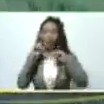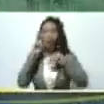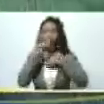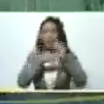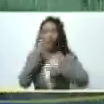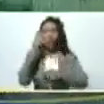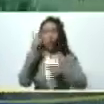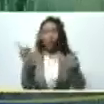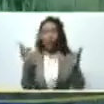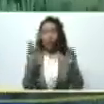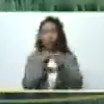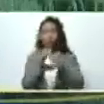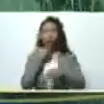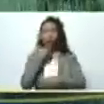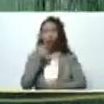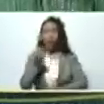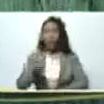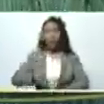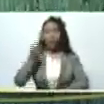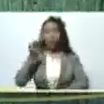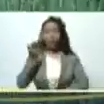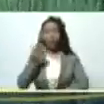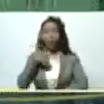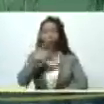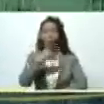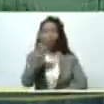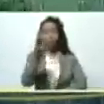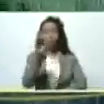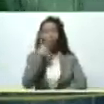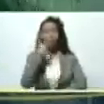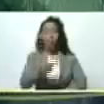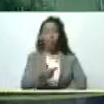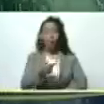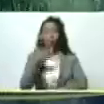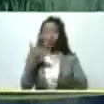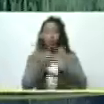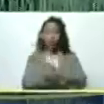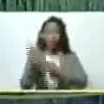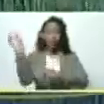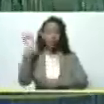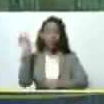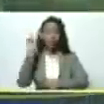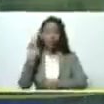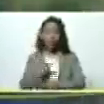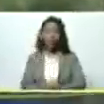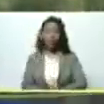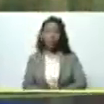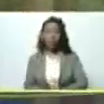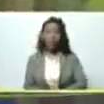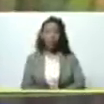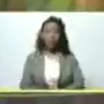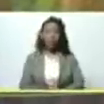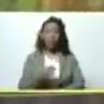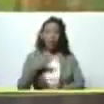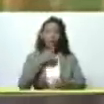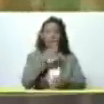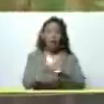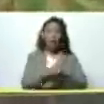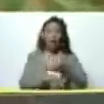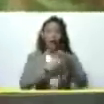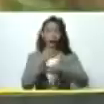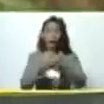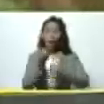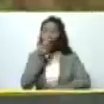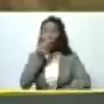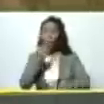acotación en algo muy importante cuando usted estaba diciendo de que Venezuela le iba le iba a dar de comer